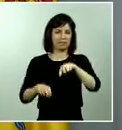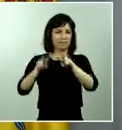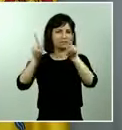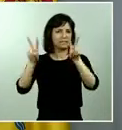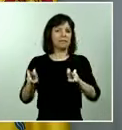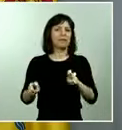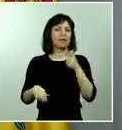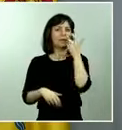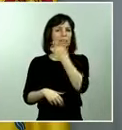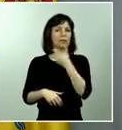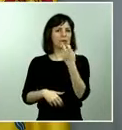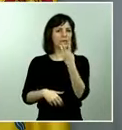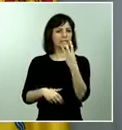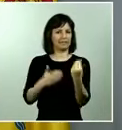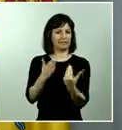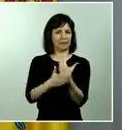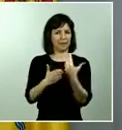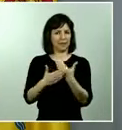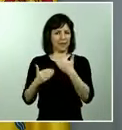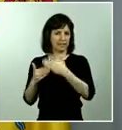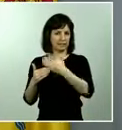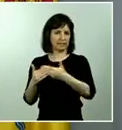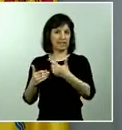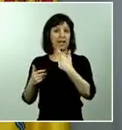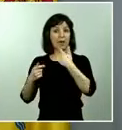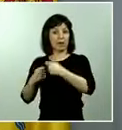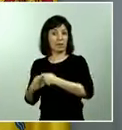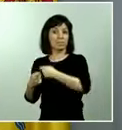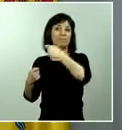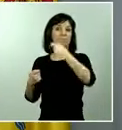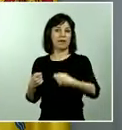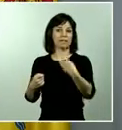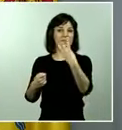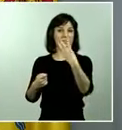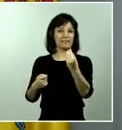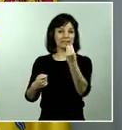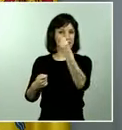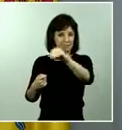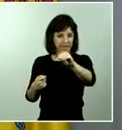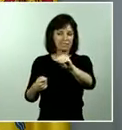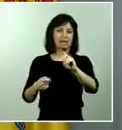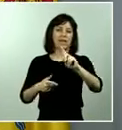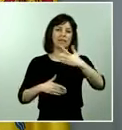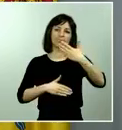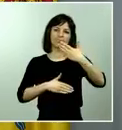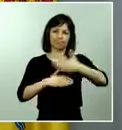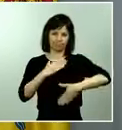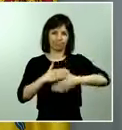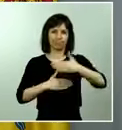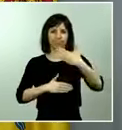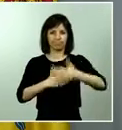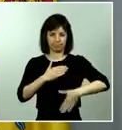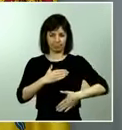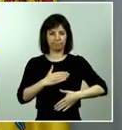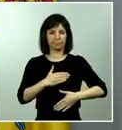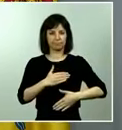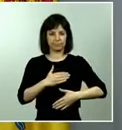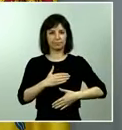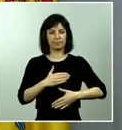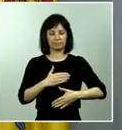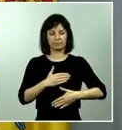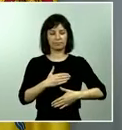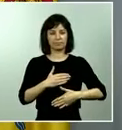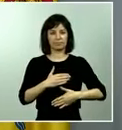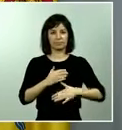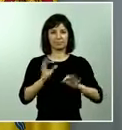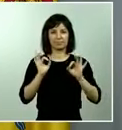días, se ha prorrogado por otros 30 días y hay una limitación a todo lo que es el tránsito